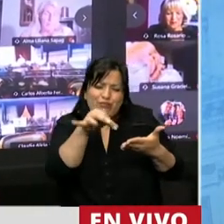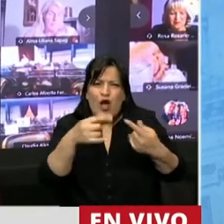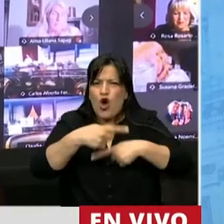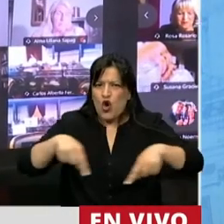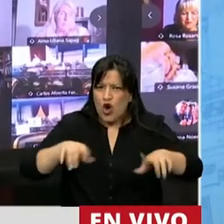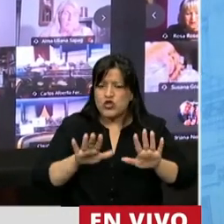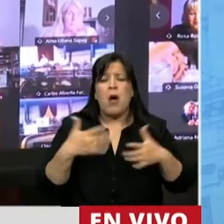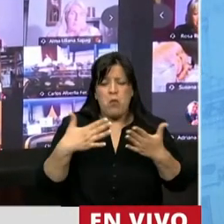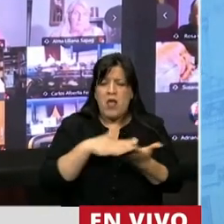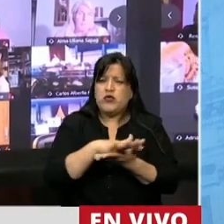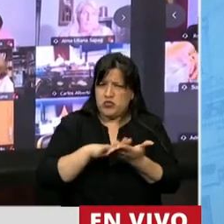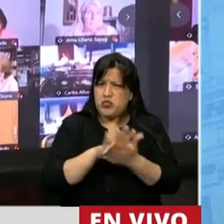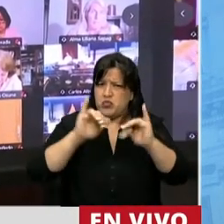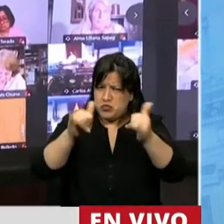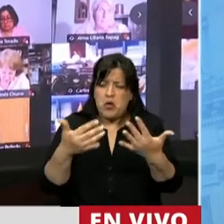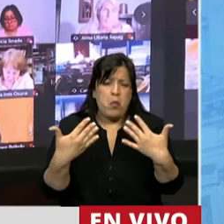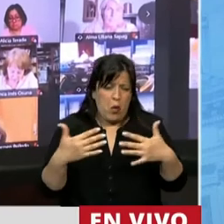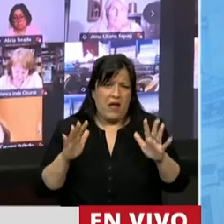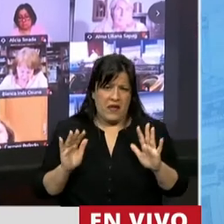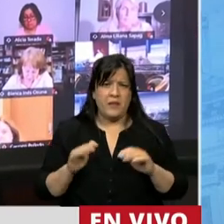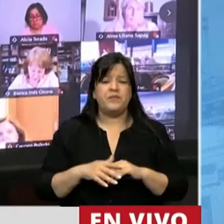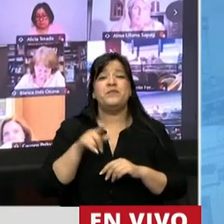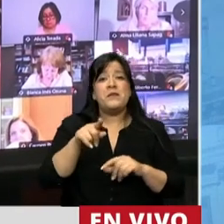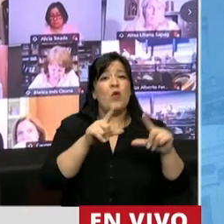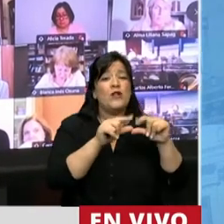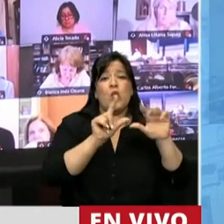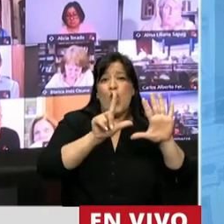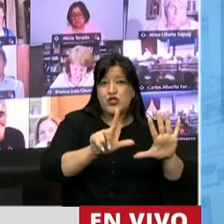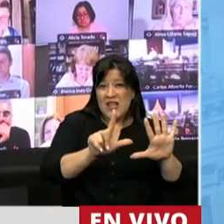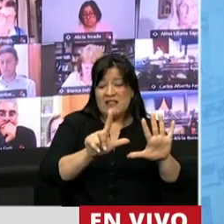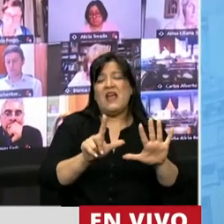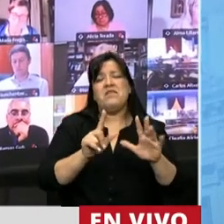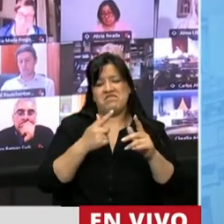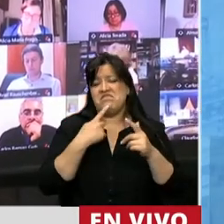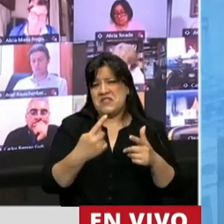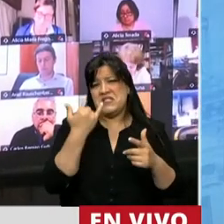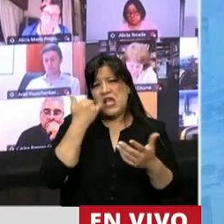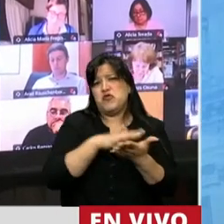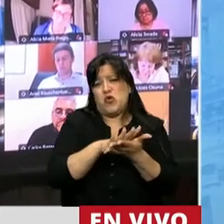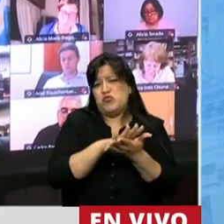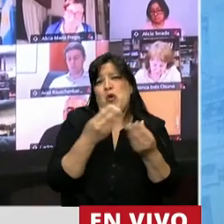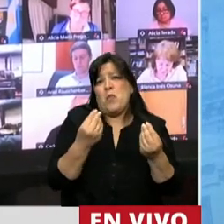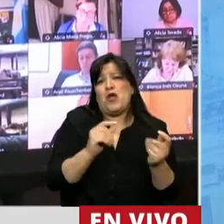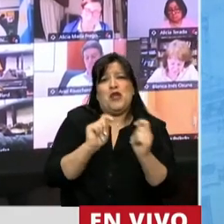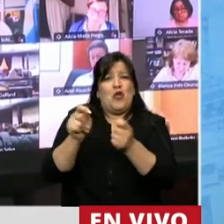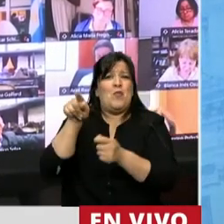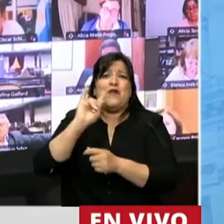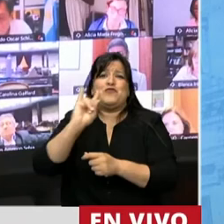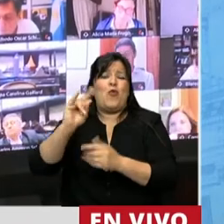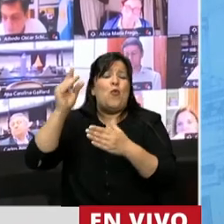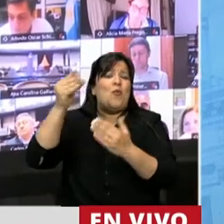se pueden resolver tranquilamente con el artículo 7 que, insisto, faculta al Ministro del Interior